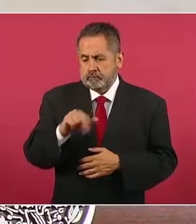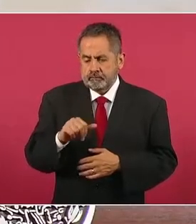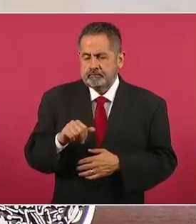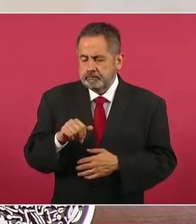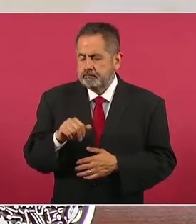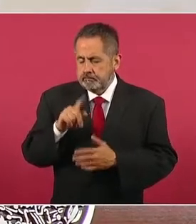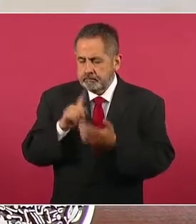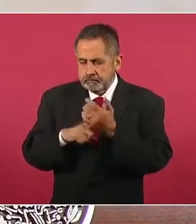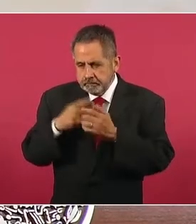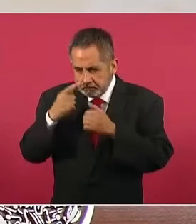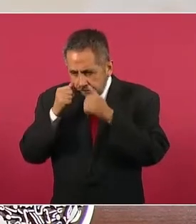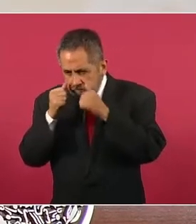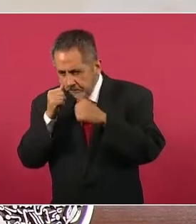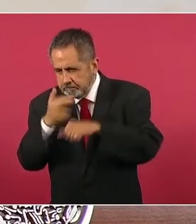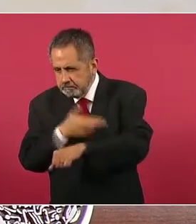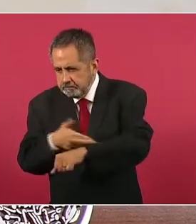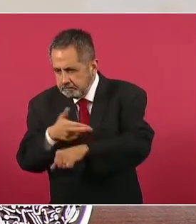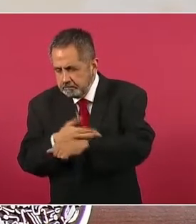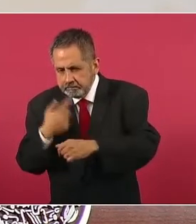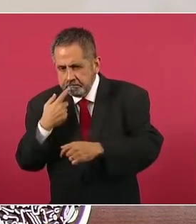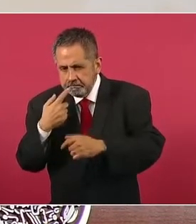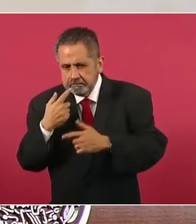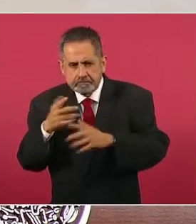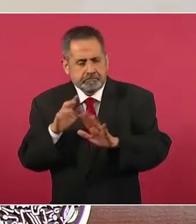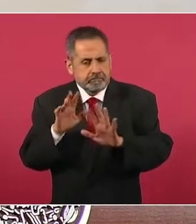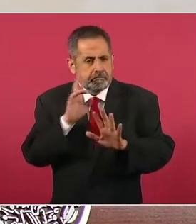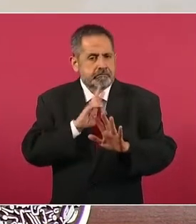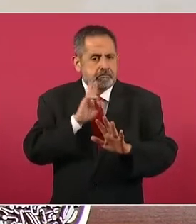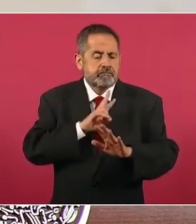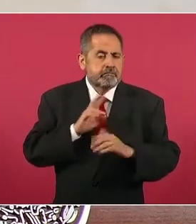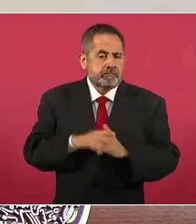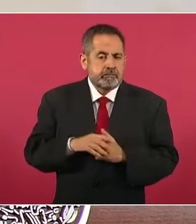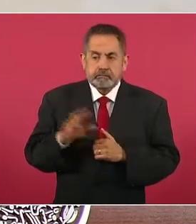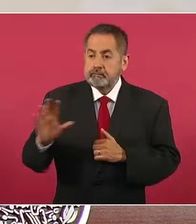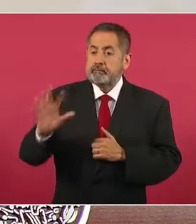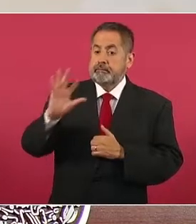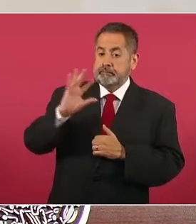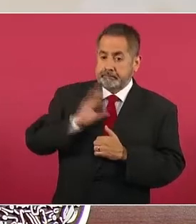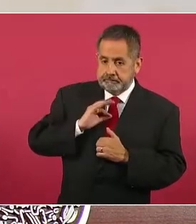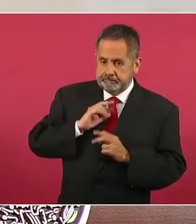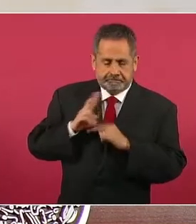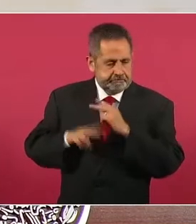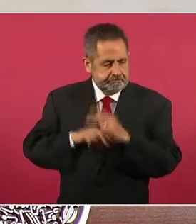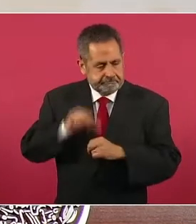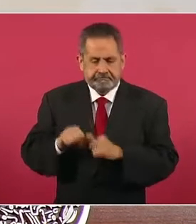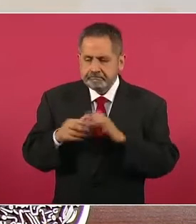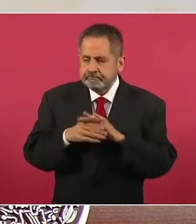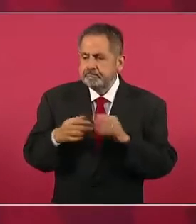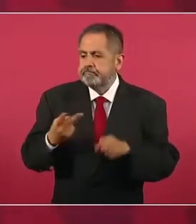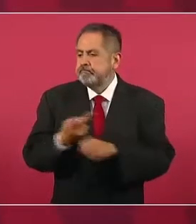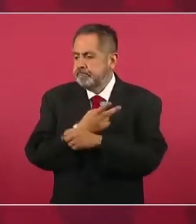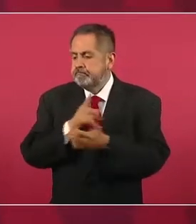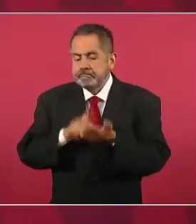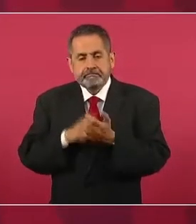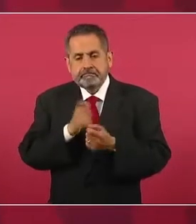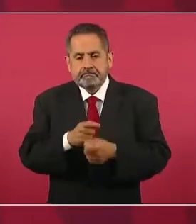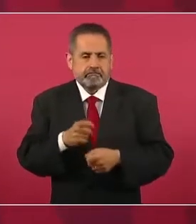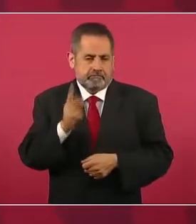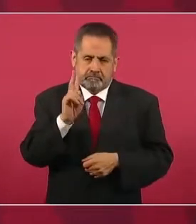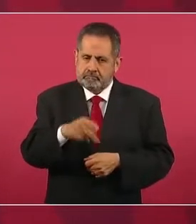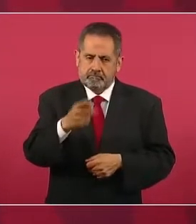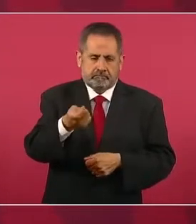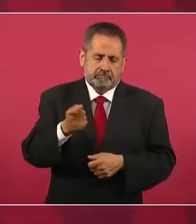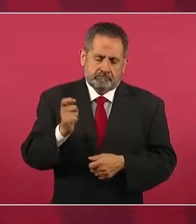que fuimos informados de este agravio cobarde.